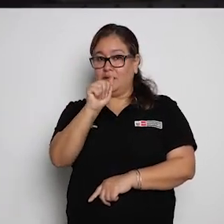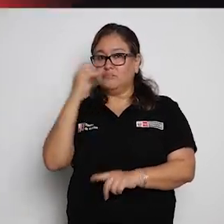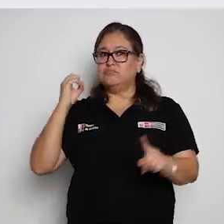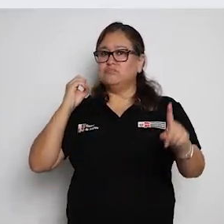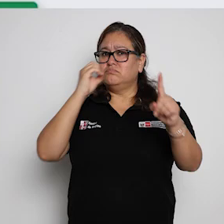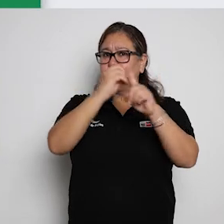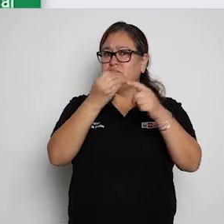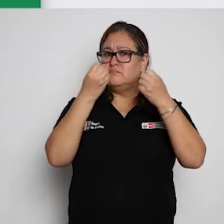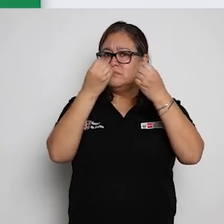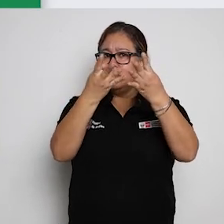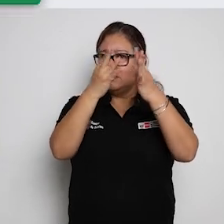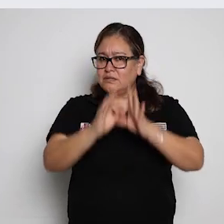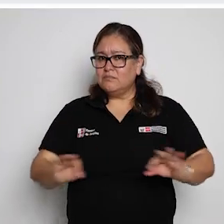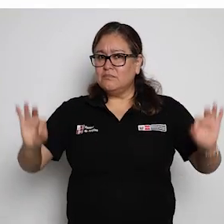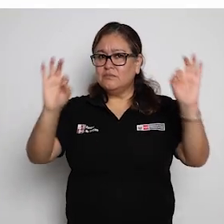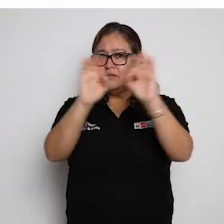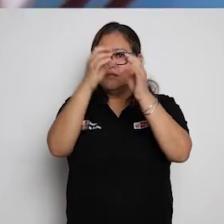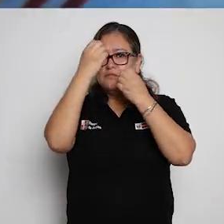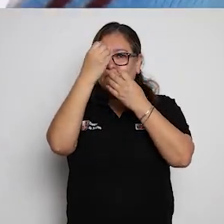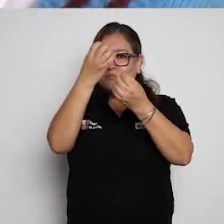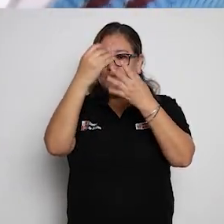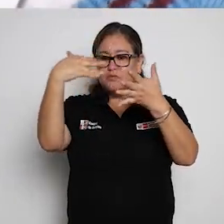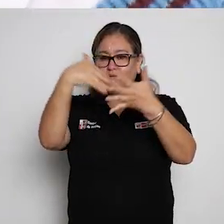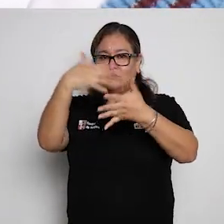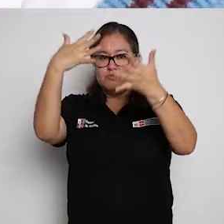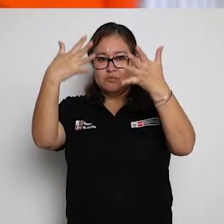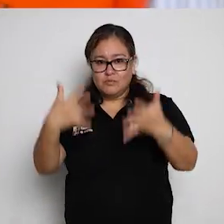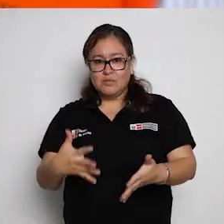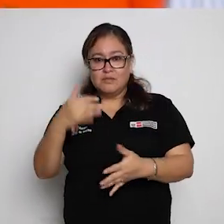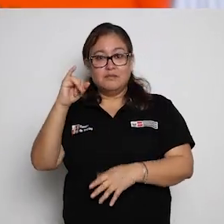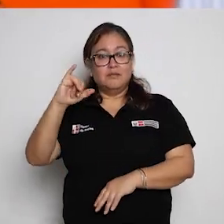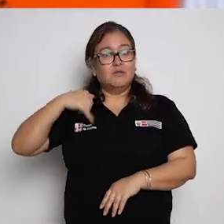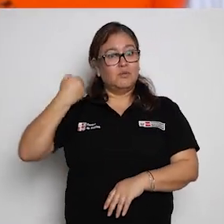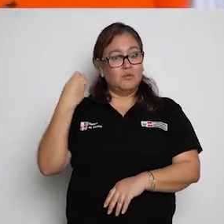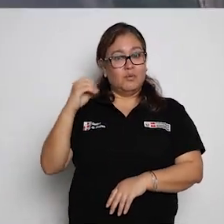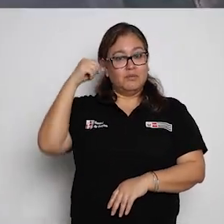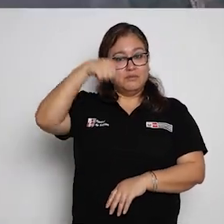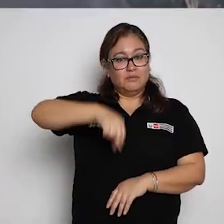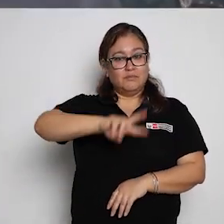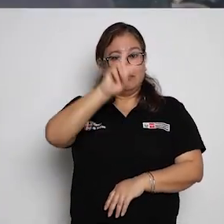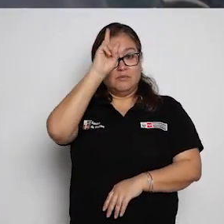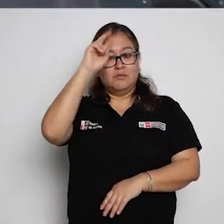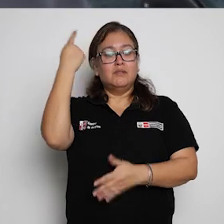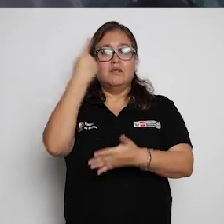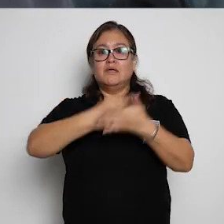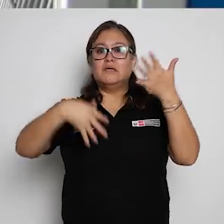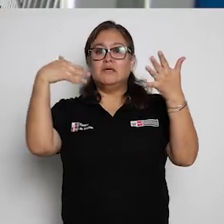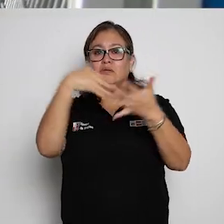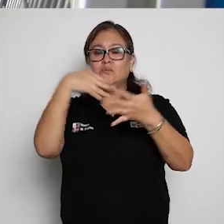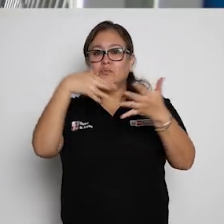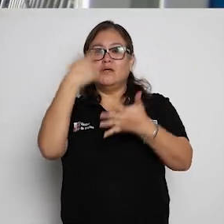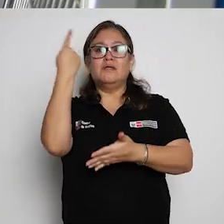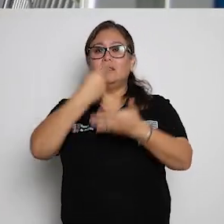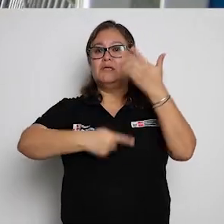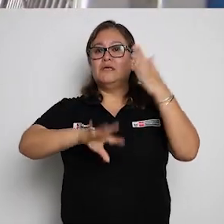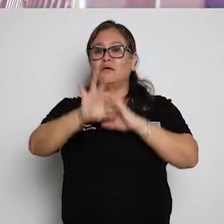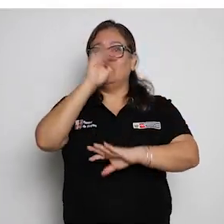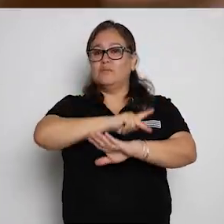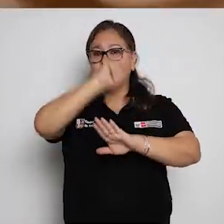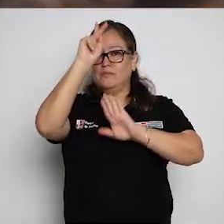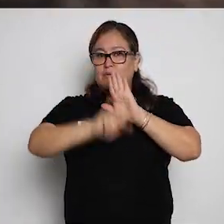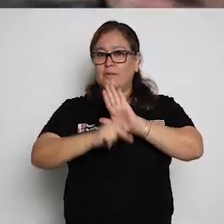con el objetivo de brindar información relevante a los escolares y jóvenes del país sobre su futuro formativo y profesional,